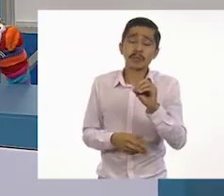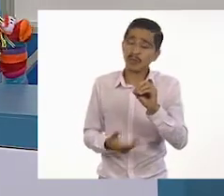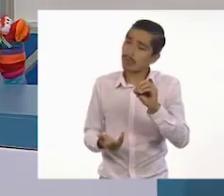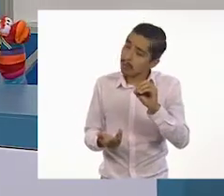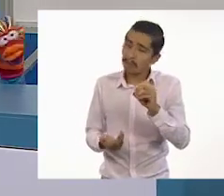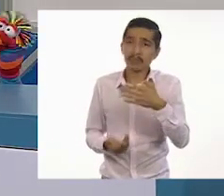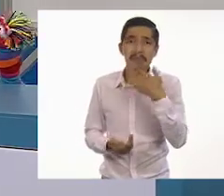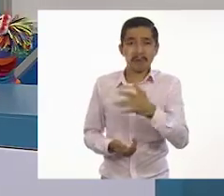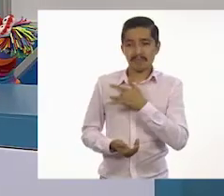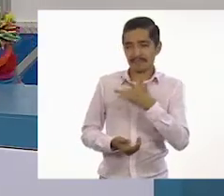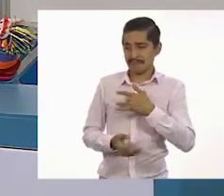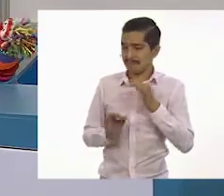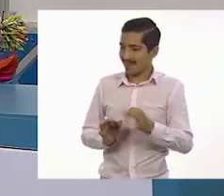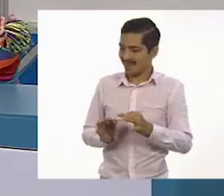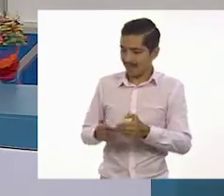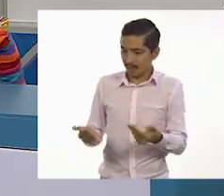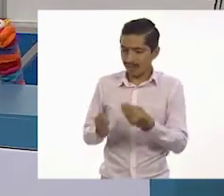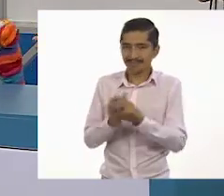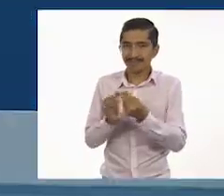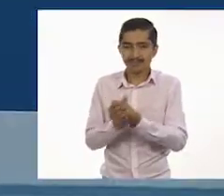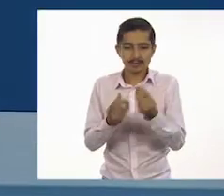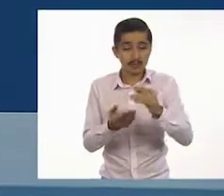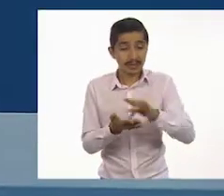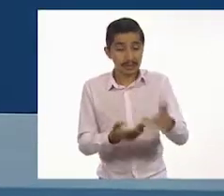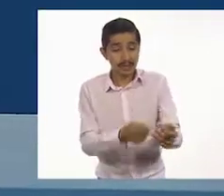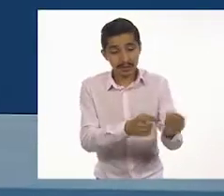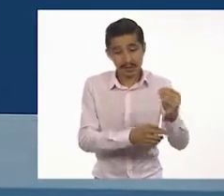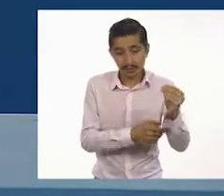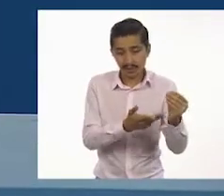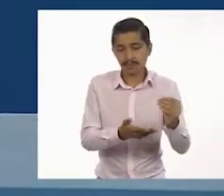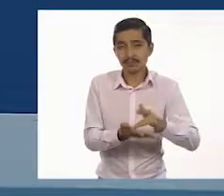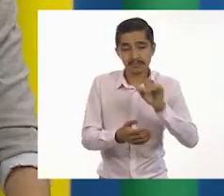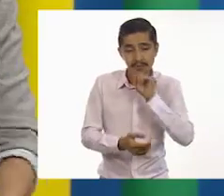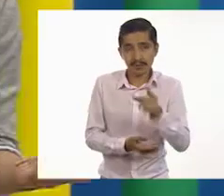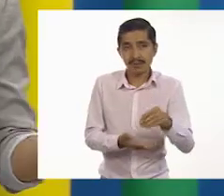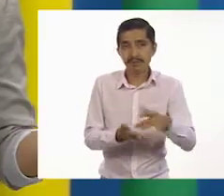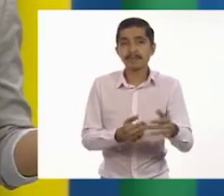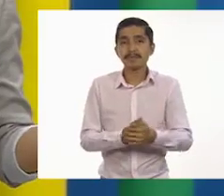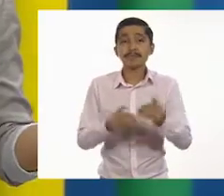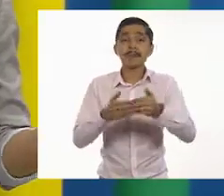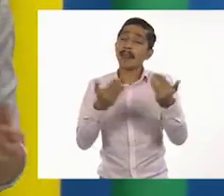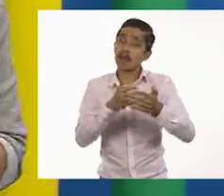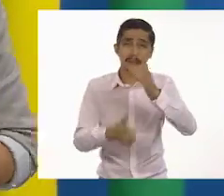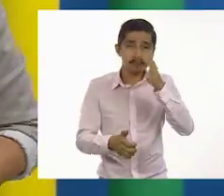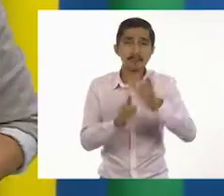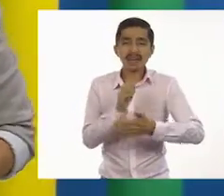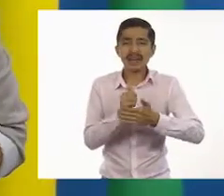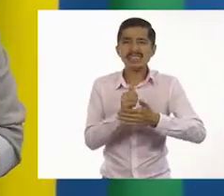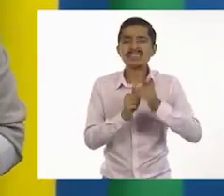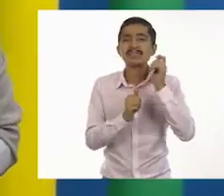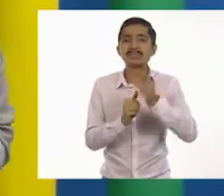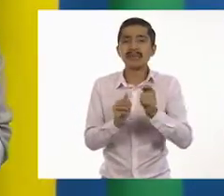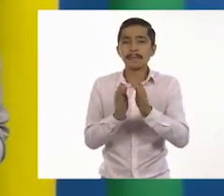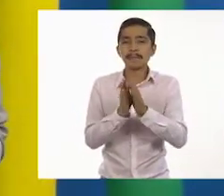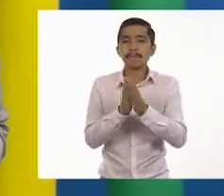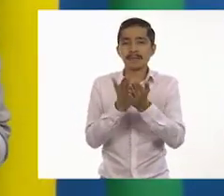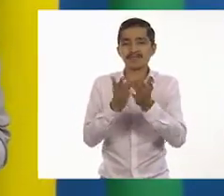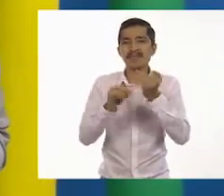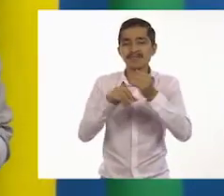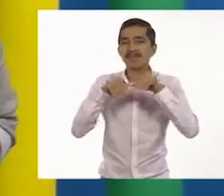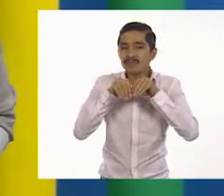un placer estar con ustedes en esta clase. Muchísimas gracias, Ton, también. Hemos terminado con los boletines